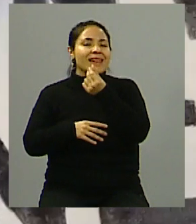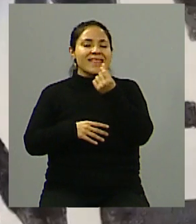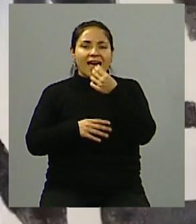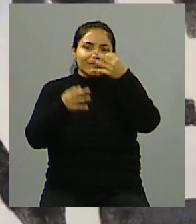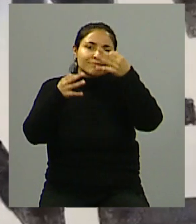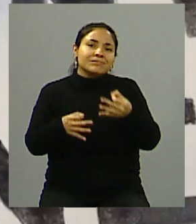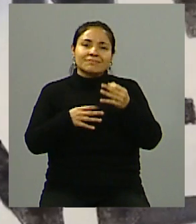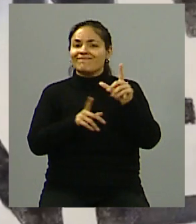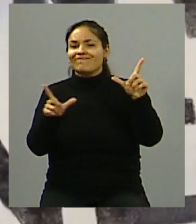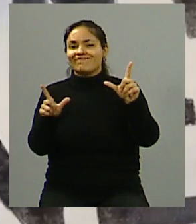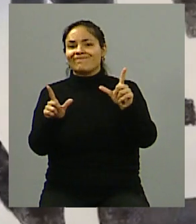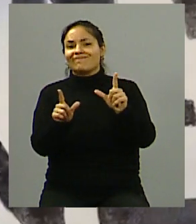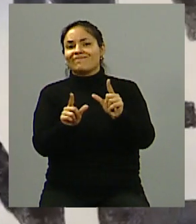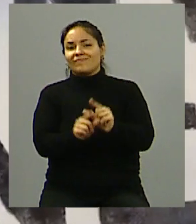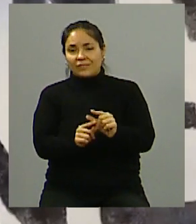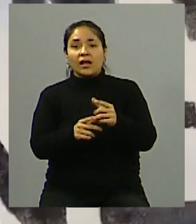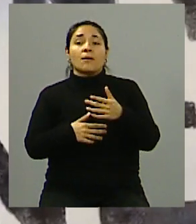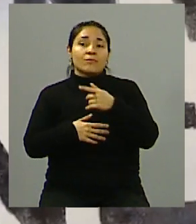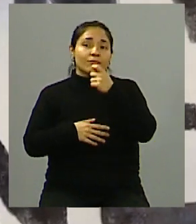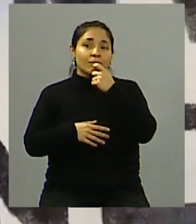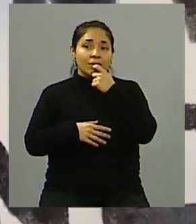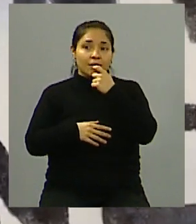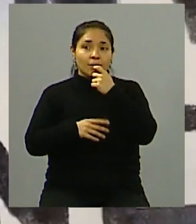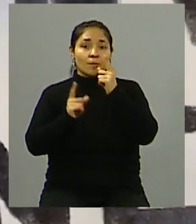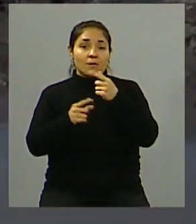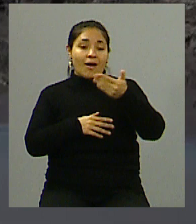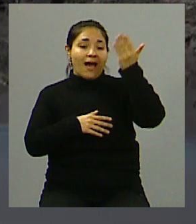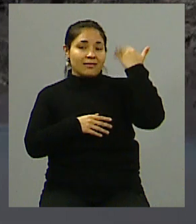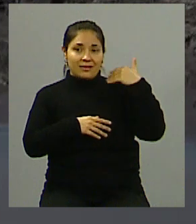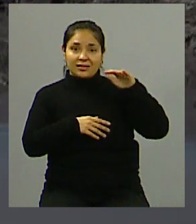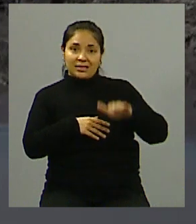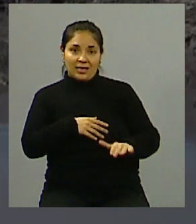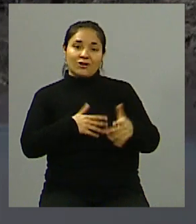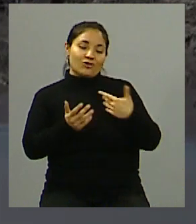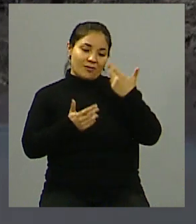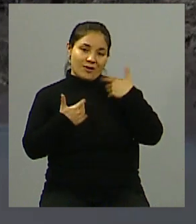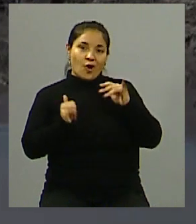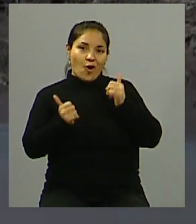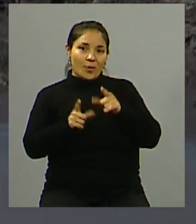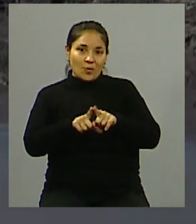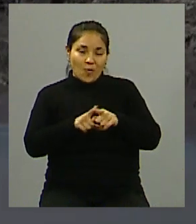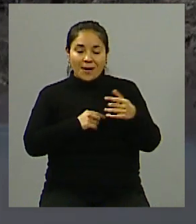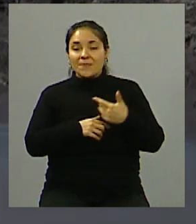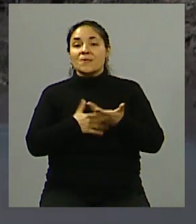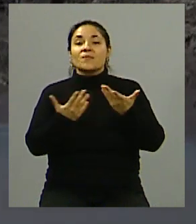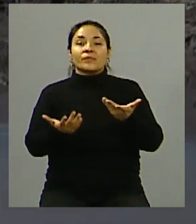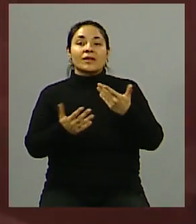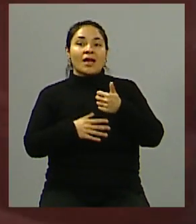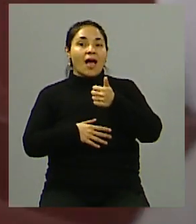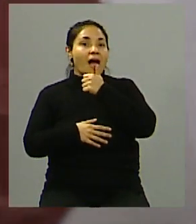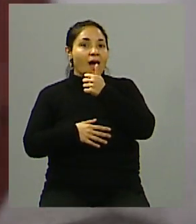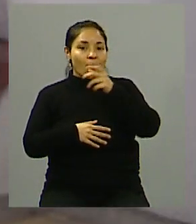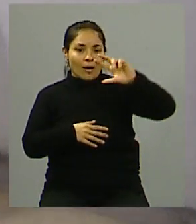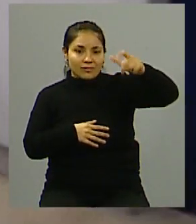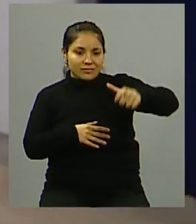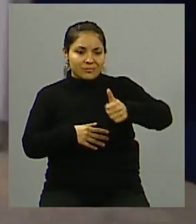consumimos. Cada vez es más difícil decir, como se decía cuando yo era chico y no soy tan viejo, bueno, que en Uruguay todo el mundo tomaba agua de la canilla,